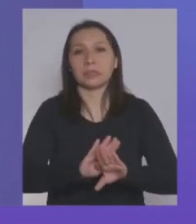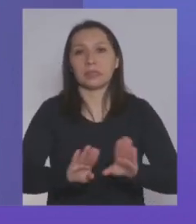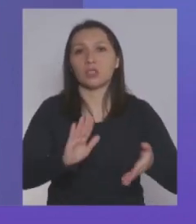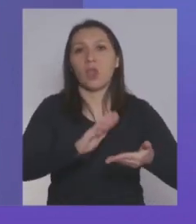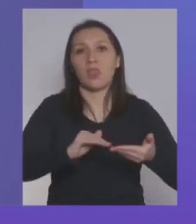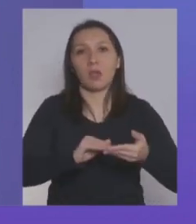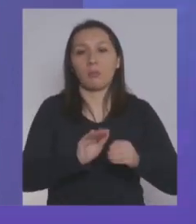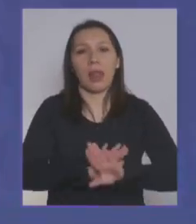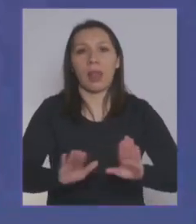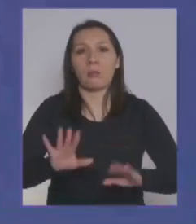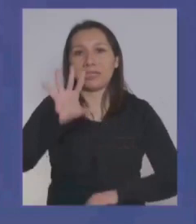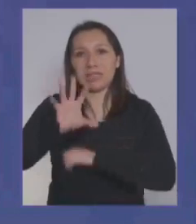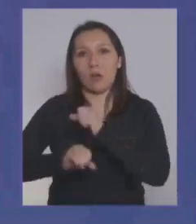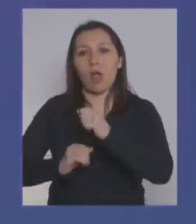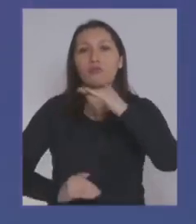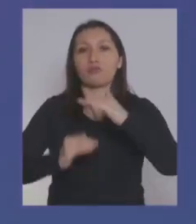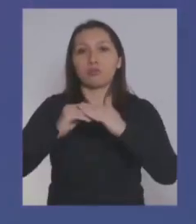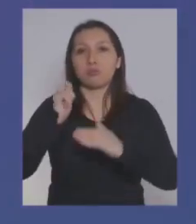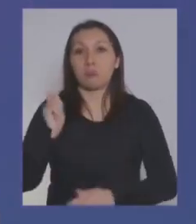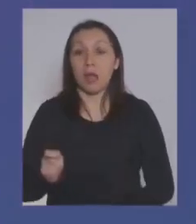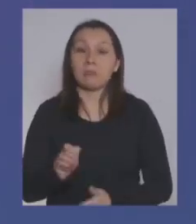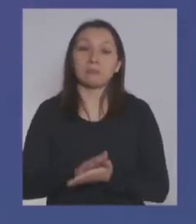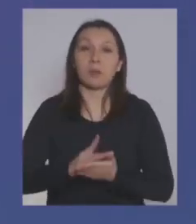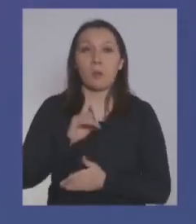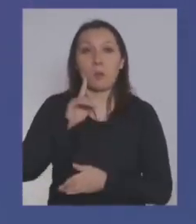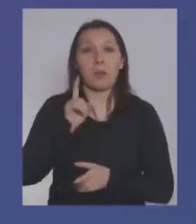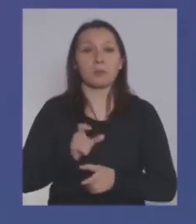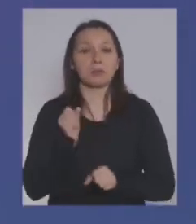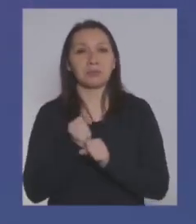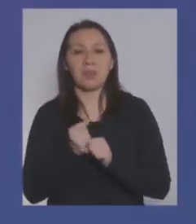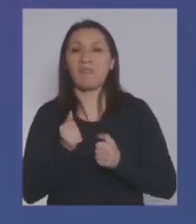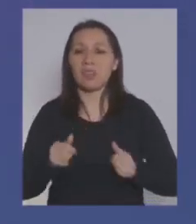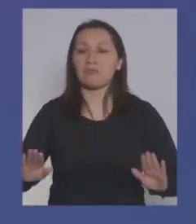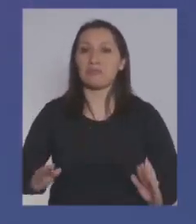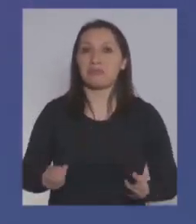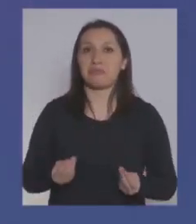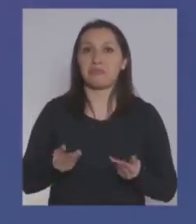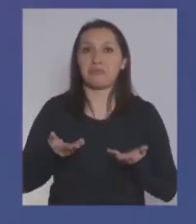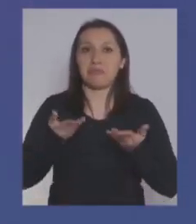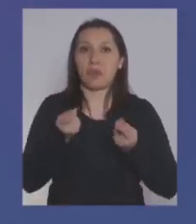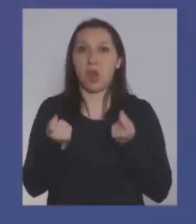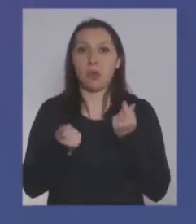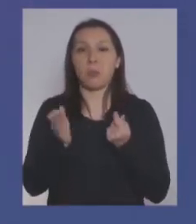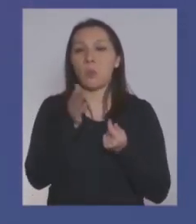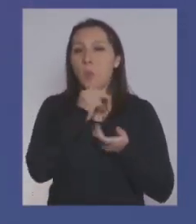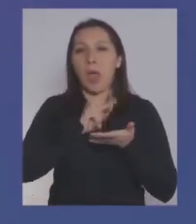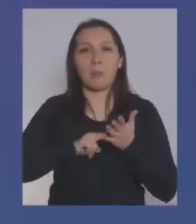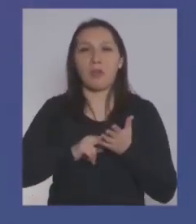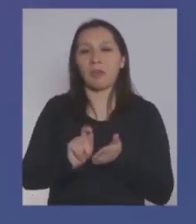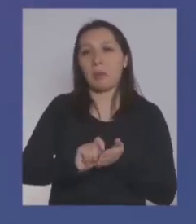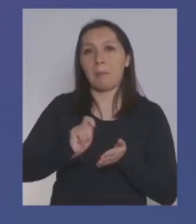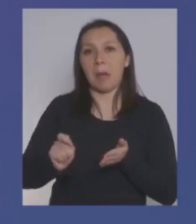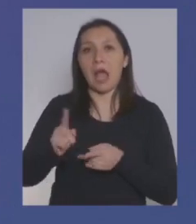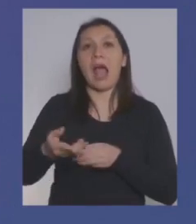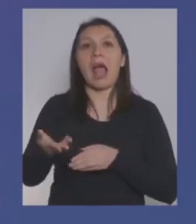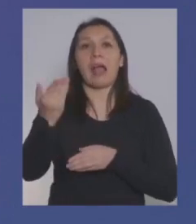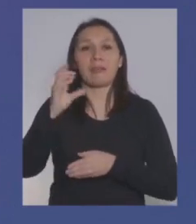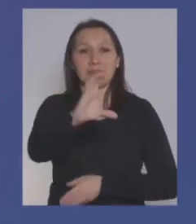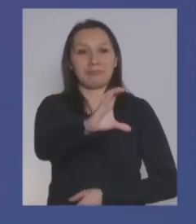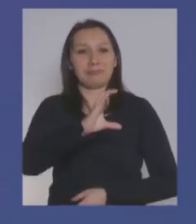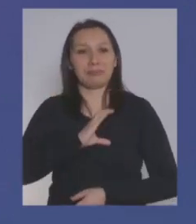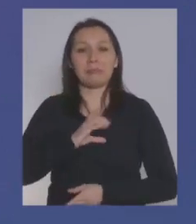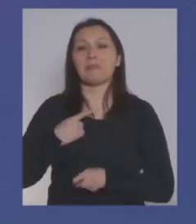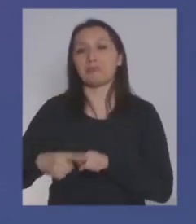contingente del ingreso. Si a la persona le va bien, recupera su empleo, su renta, no va a tener ningún problema en devolver este préstamo blando.